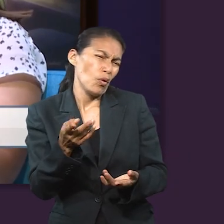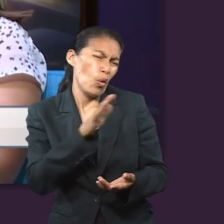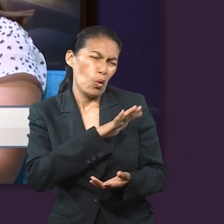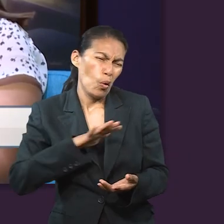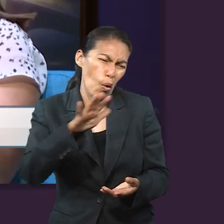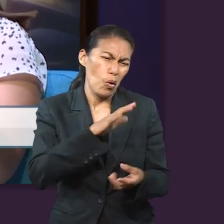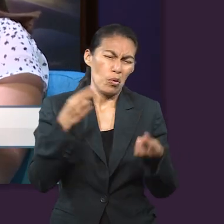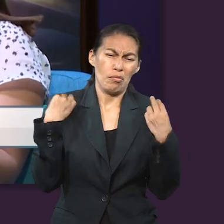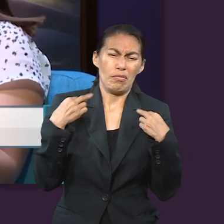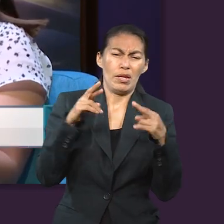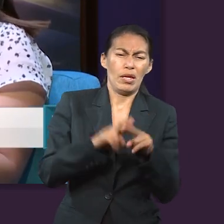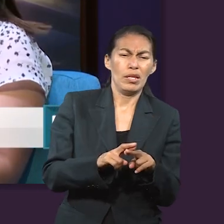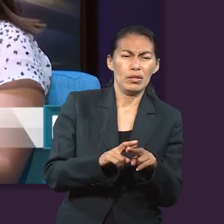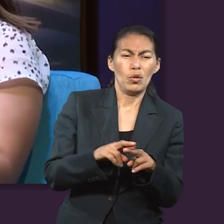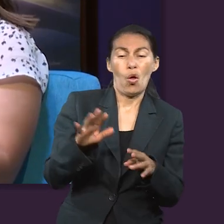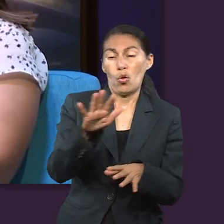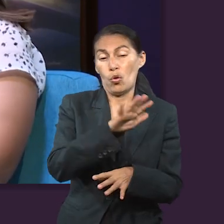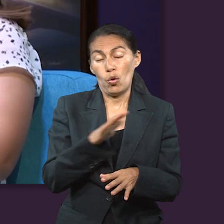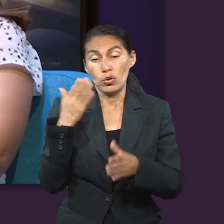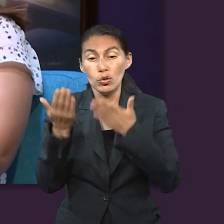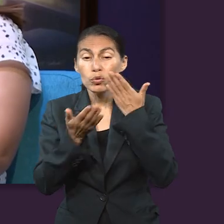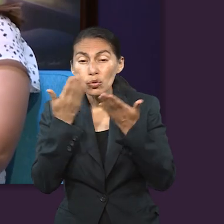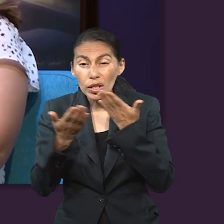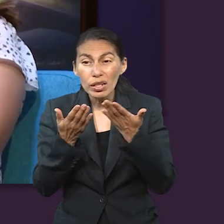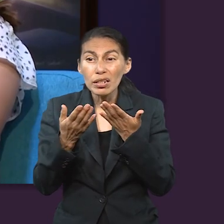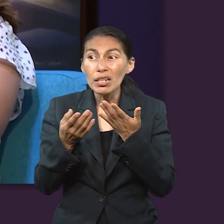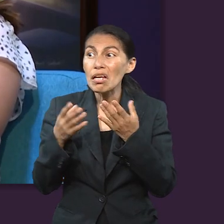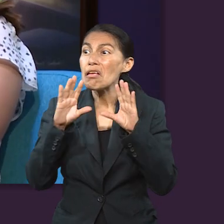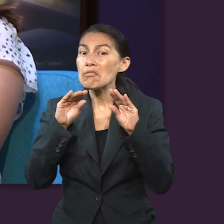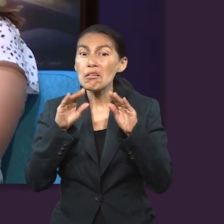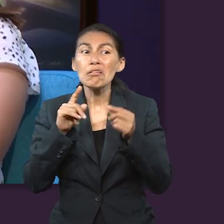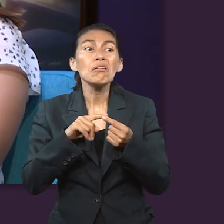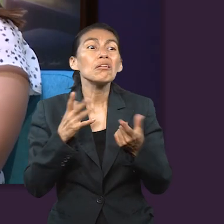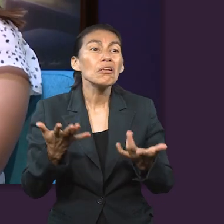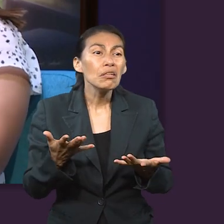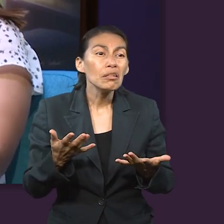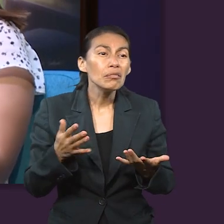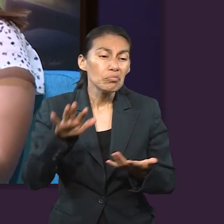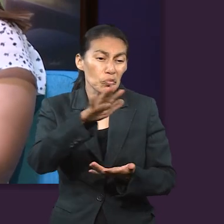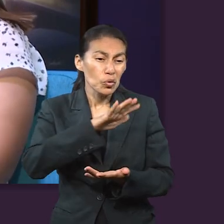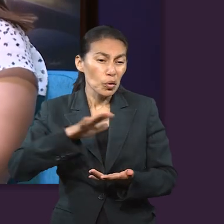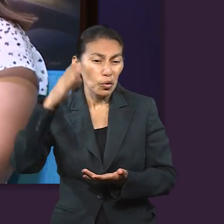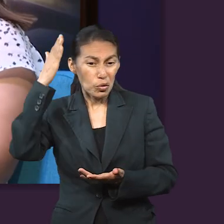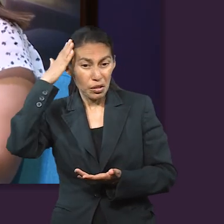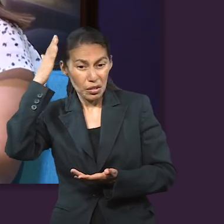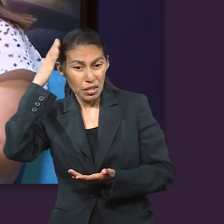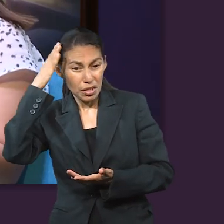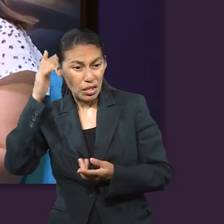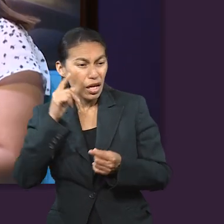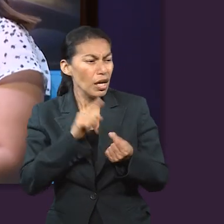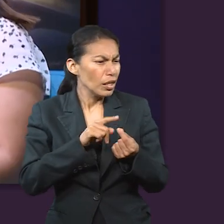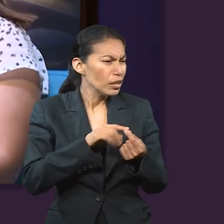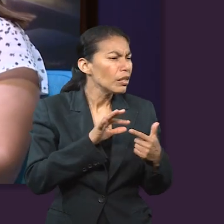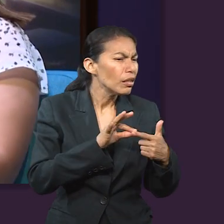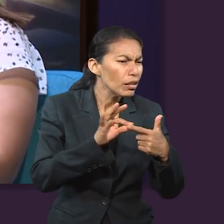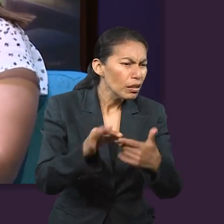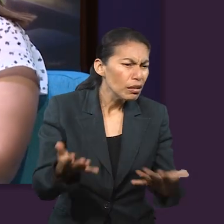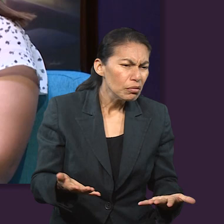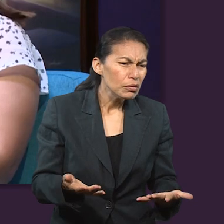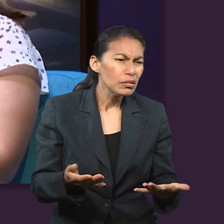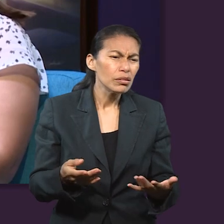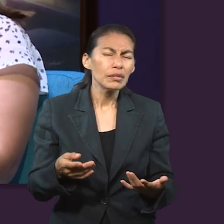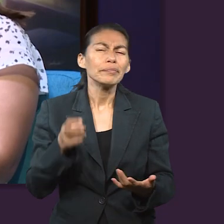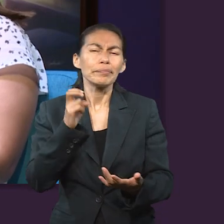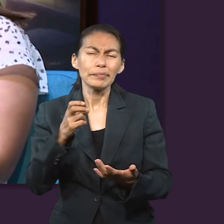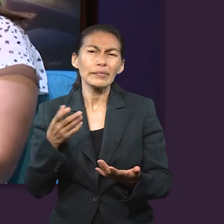pasaría si todos fuéramos estudiantes? Y no tenemos quien nos enseñe qué pasaría si todos fuéramos líderes y no tenemos a alguien a quien guiar.